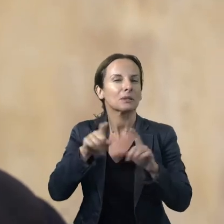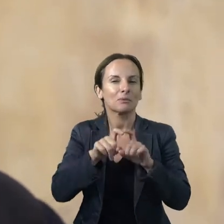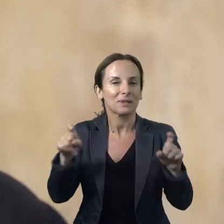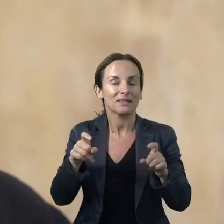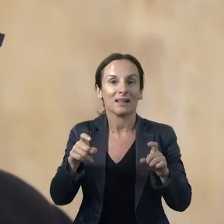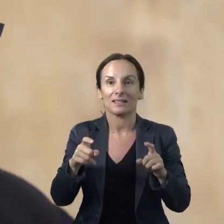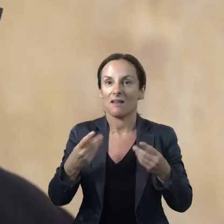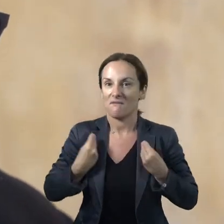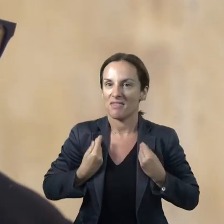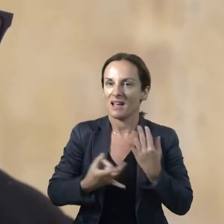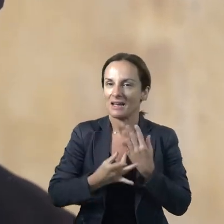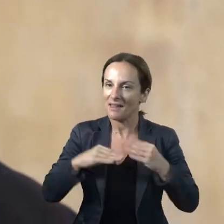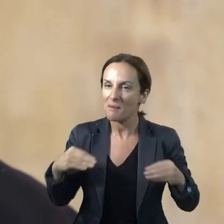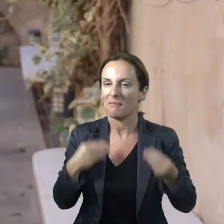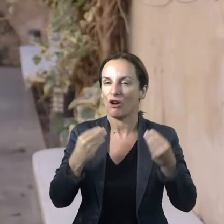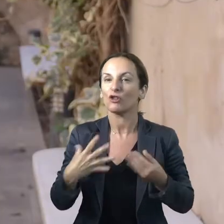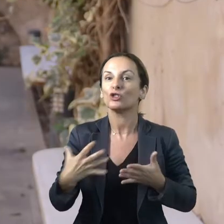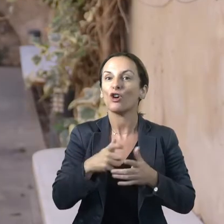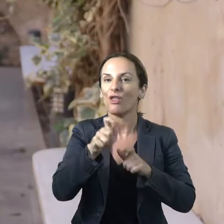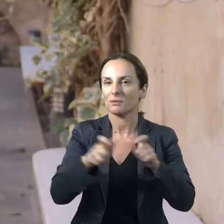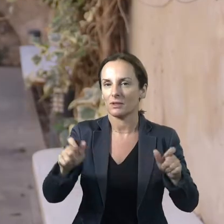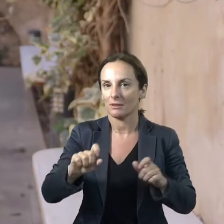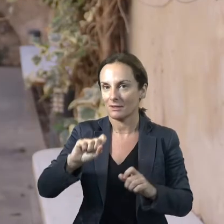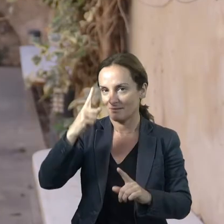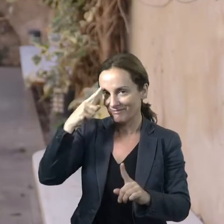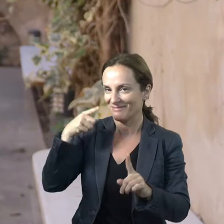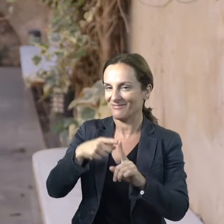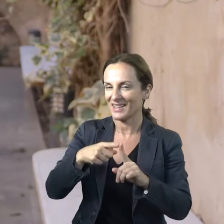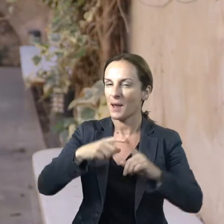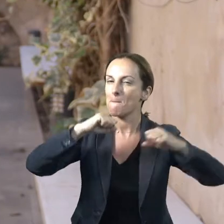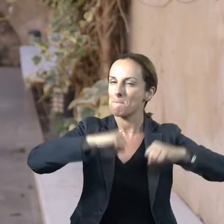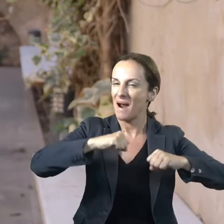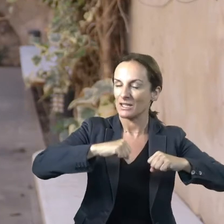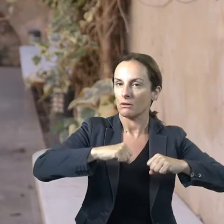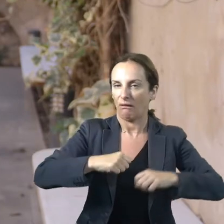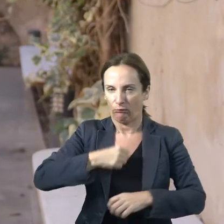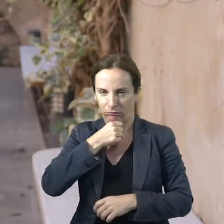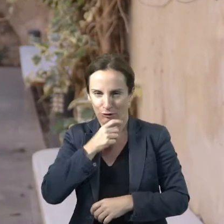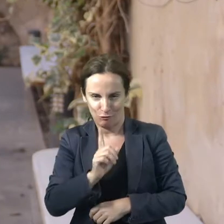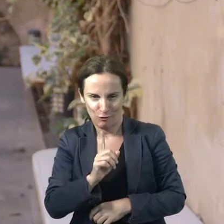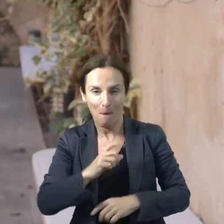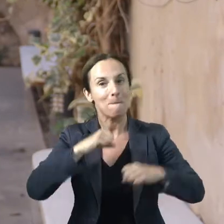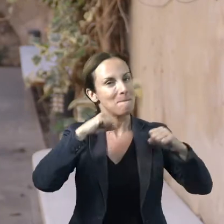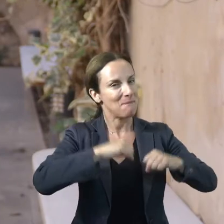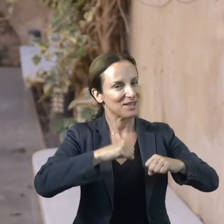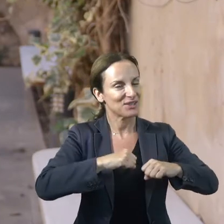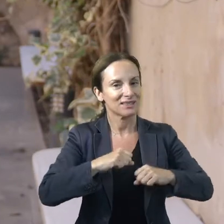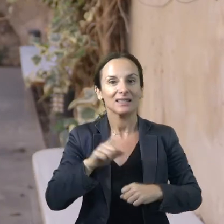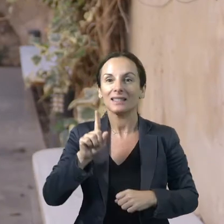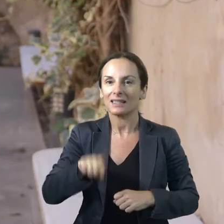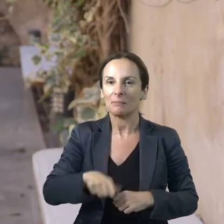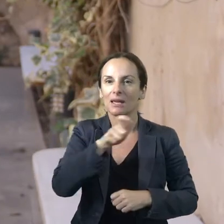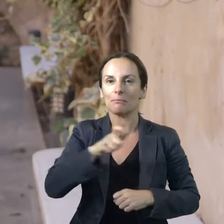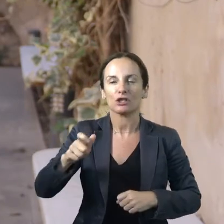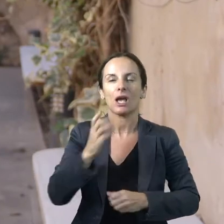personas y especialmente de aquellas que son mayores, muy mayores, viejos no, y ancianos menos, y también de las personas